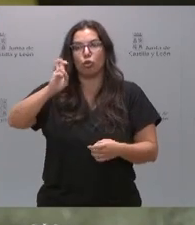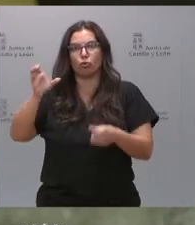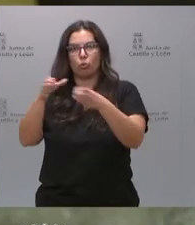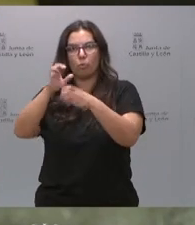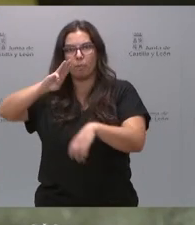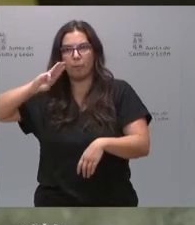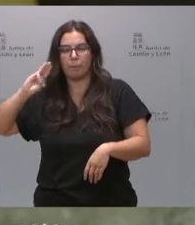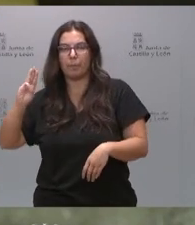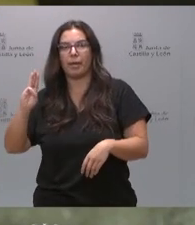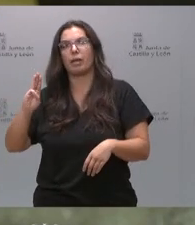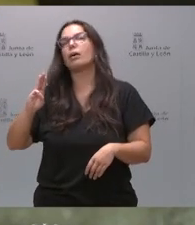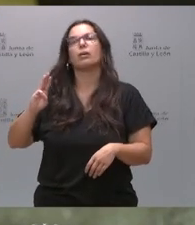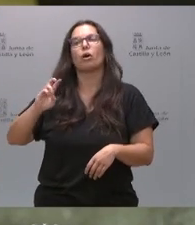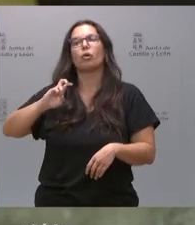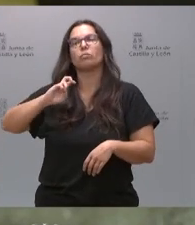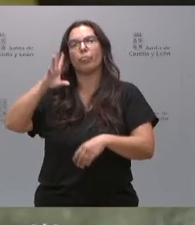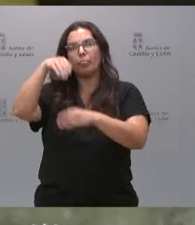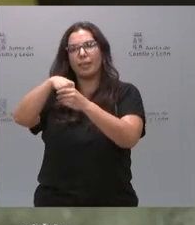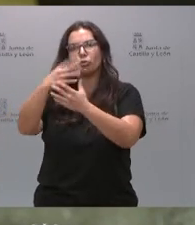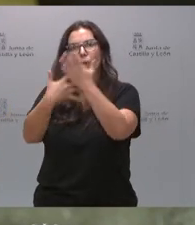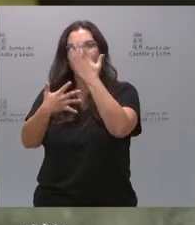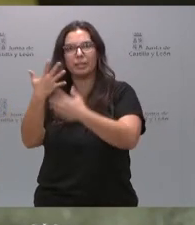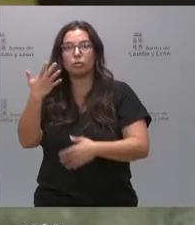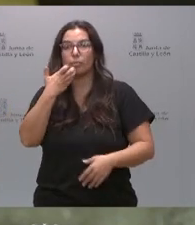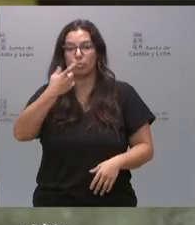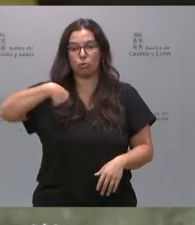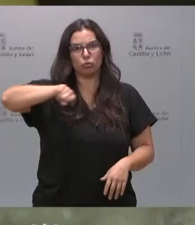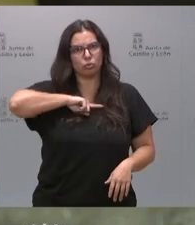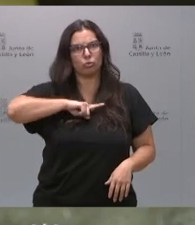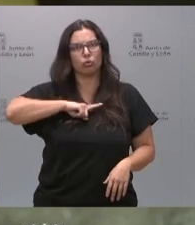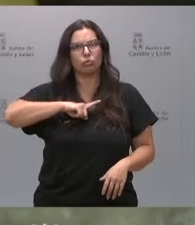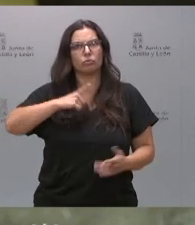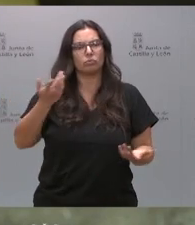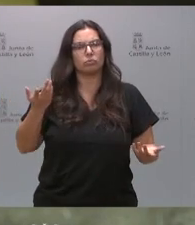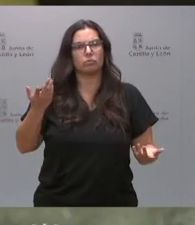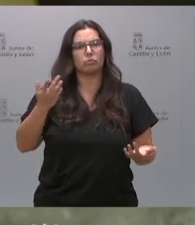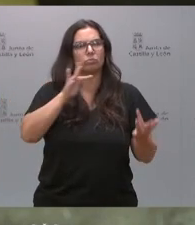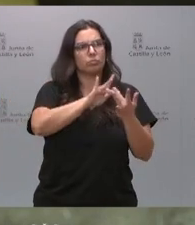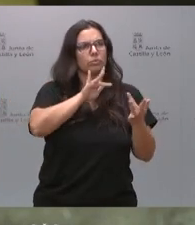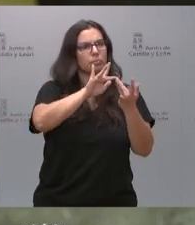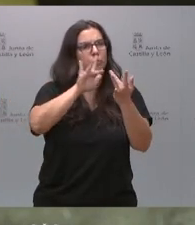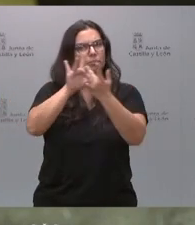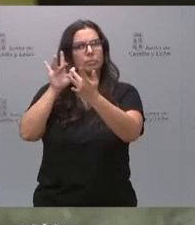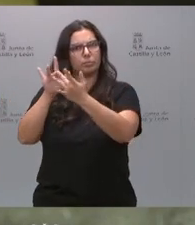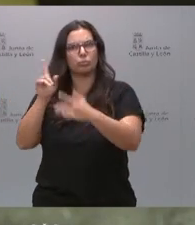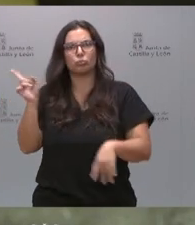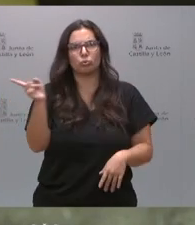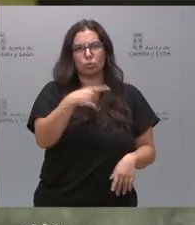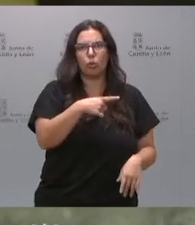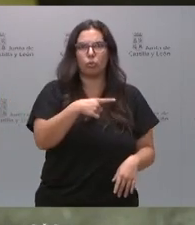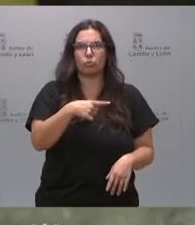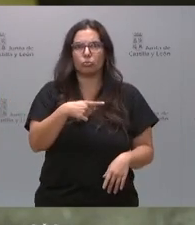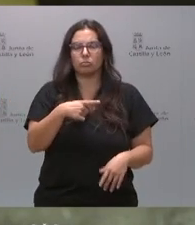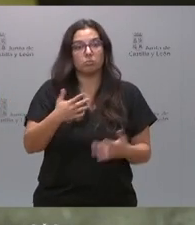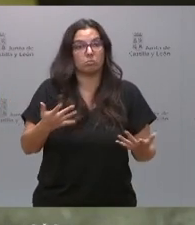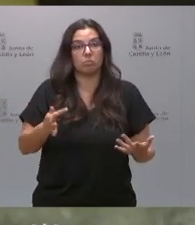con las fuerzas políticas que estaban integradas en el grupo mixto, tuvimos esos encuentros y le puedo garantizar que estaban